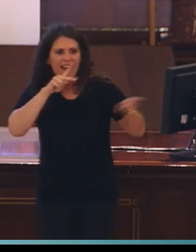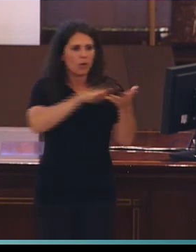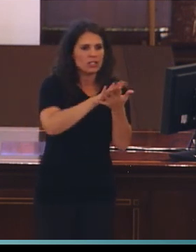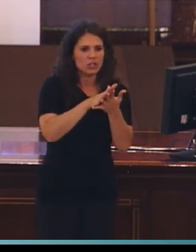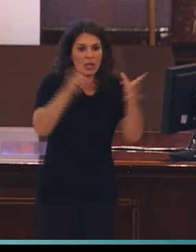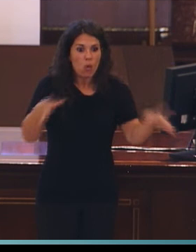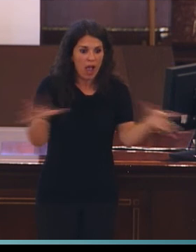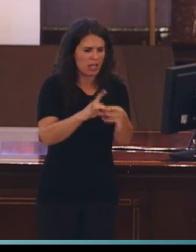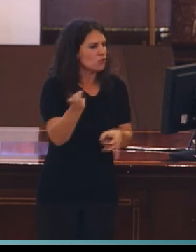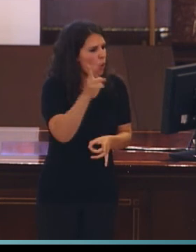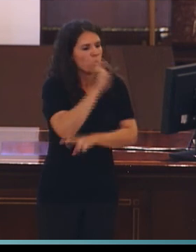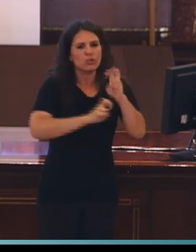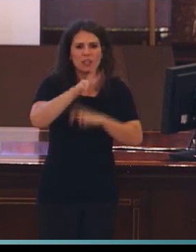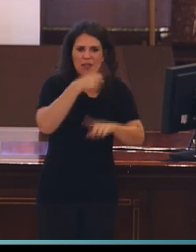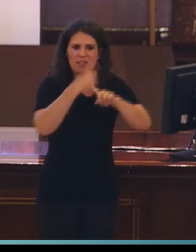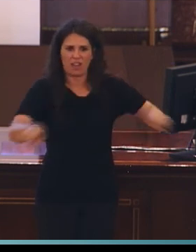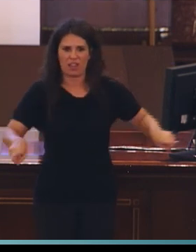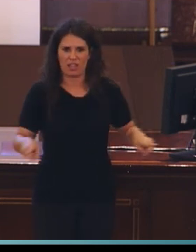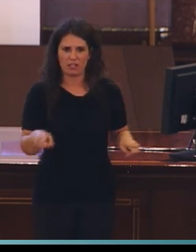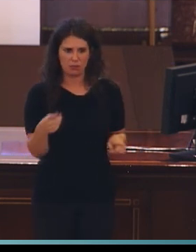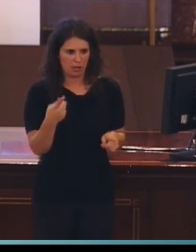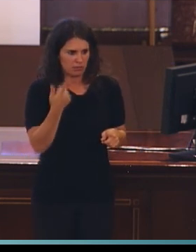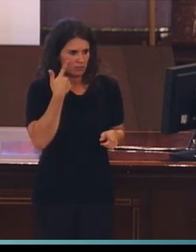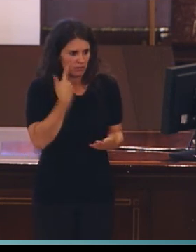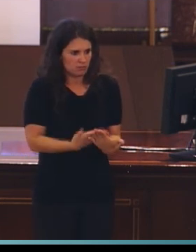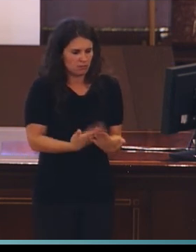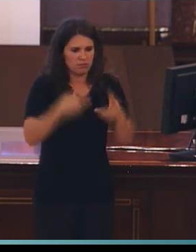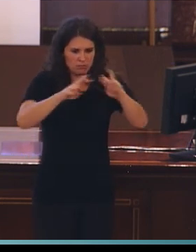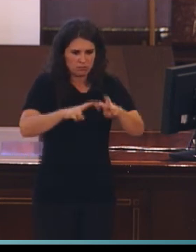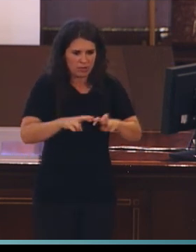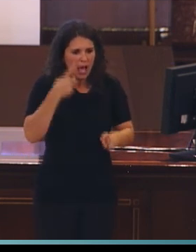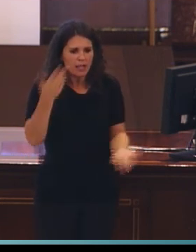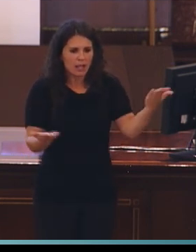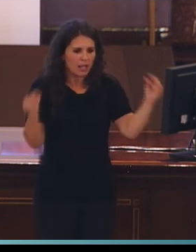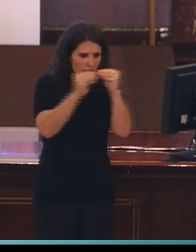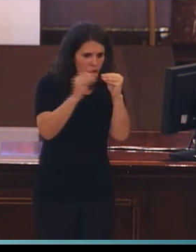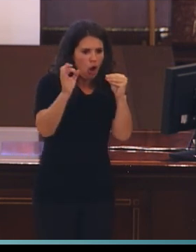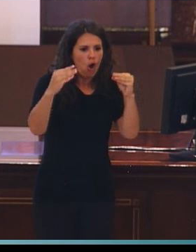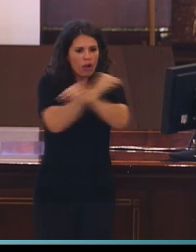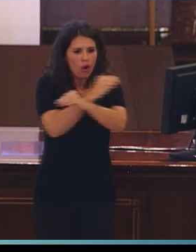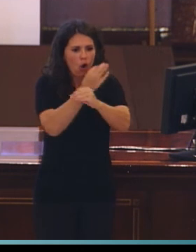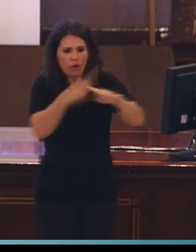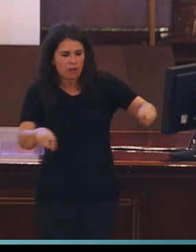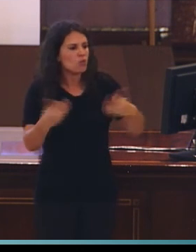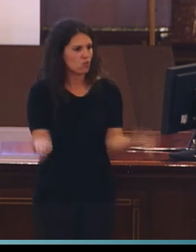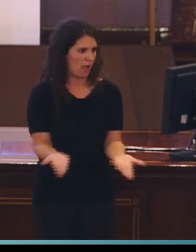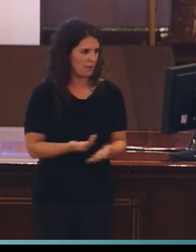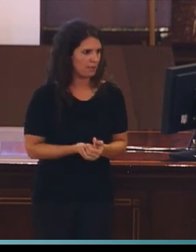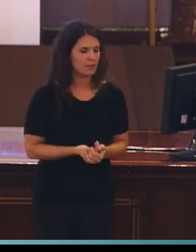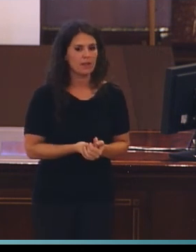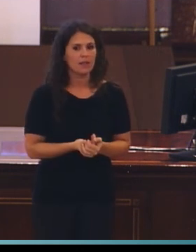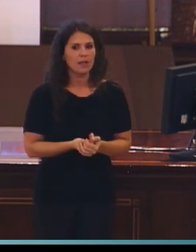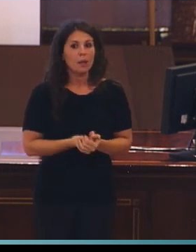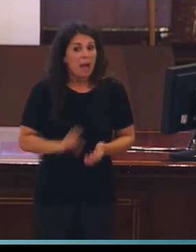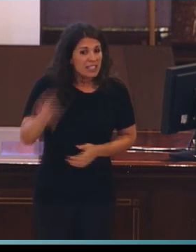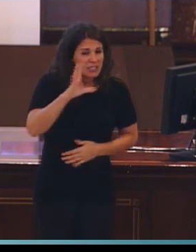diferente a las lenguas de signos de las lenguas orales. Y lo que había de diferencia entre unas y otras. Pero no en todos los países se